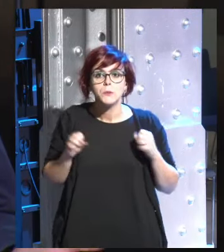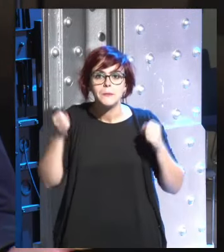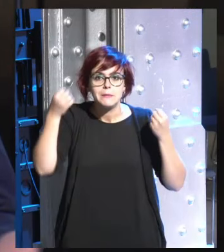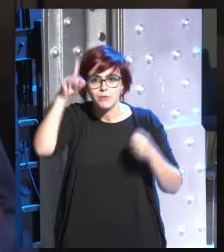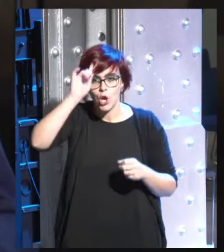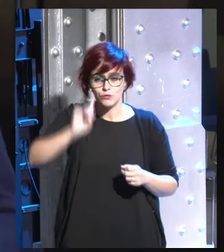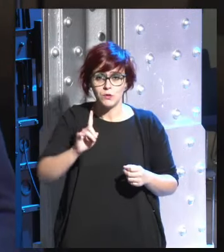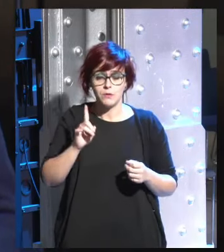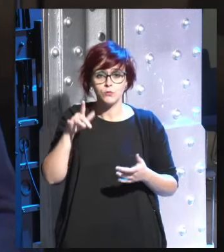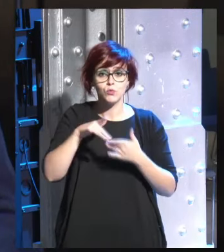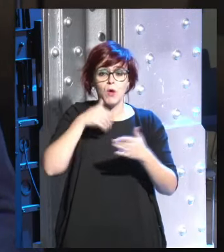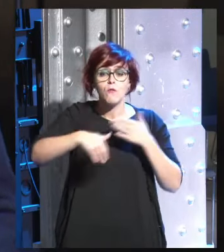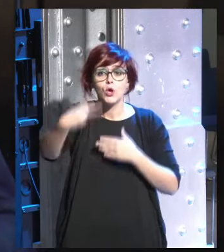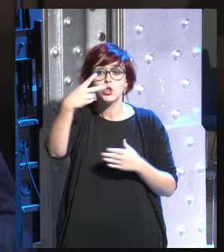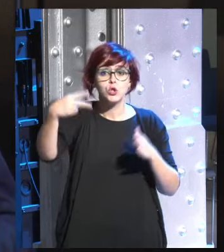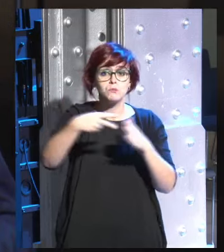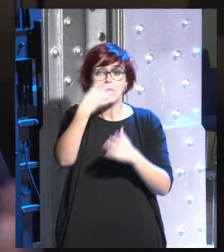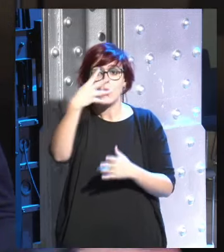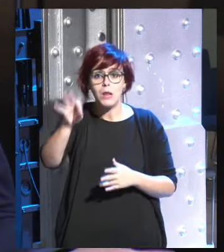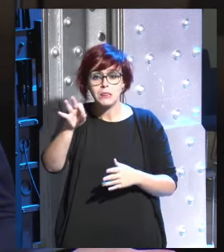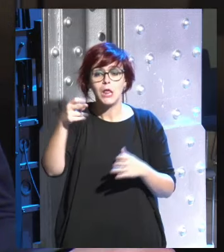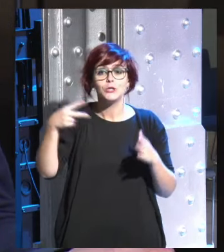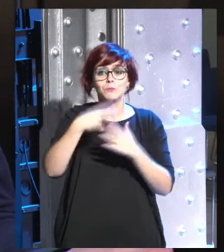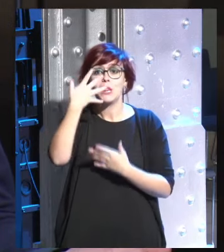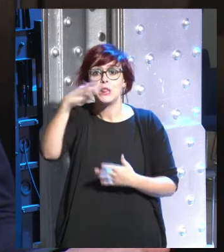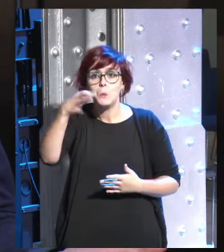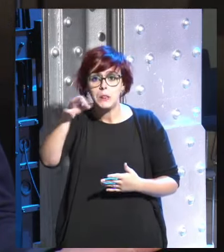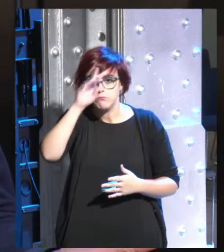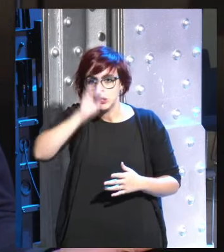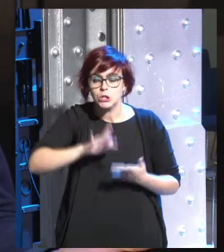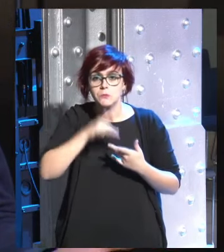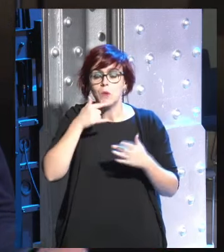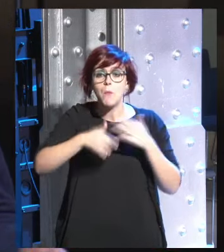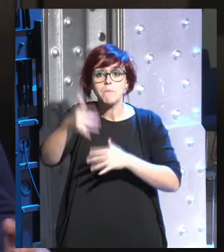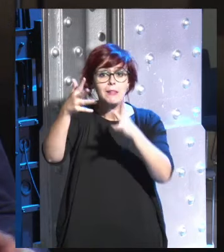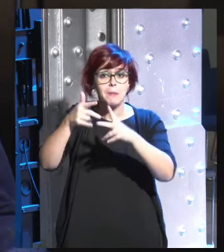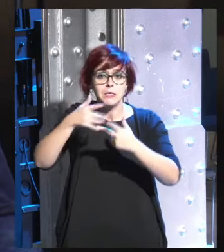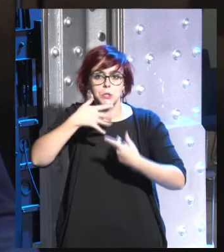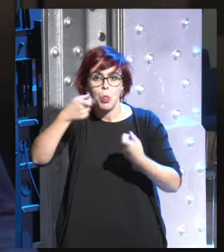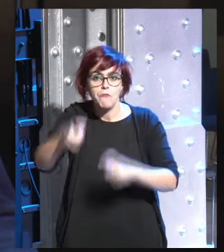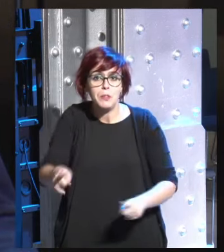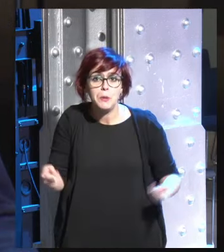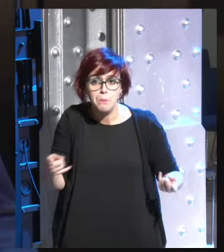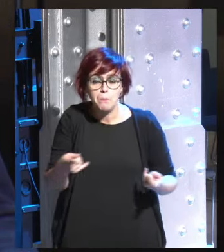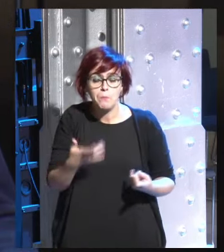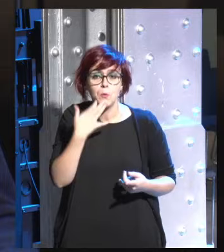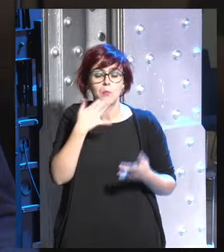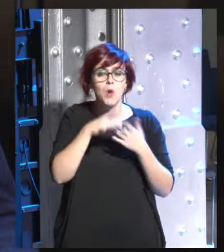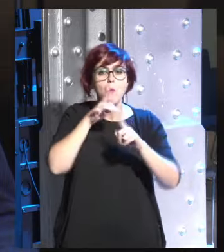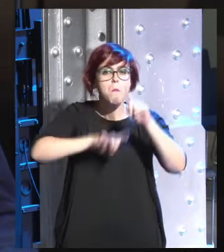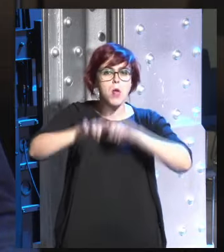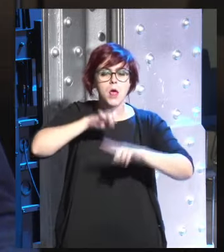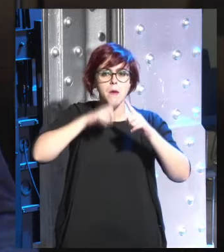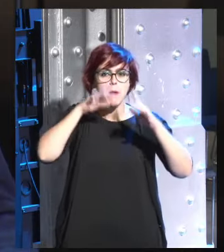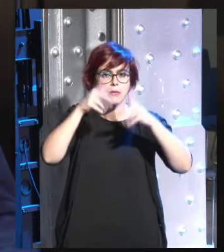en 2040 en 2050 quizás no necesitemos las matemáticas porque cuando tengamos un